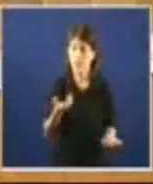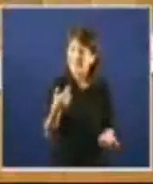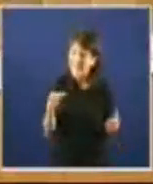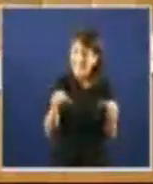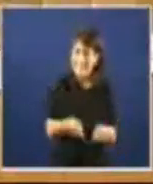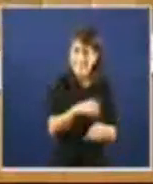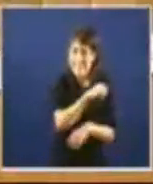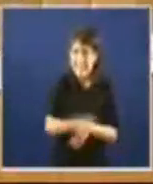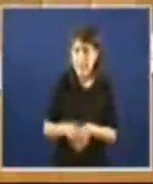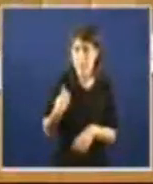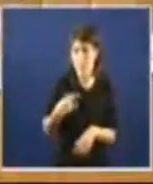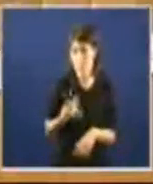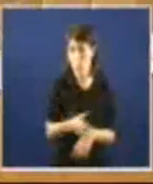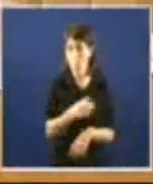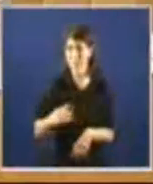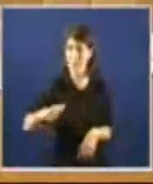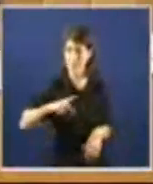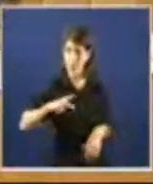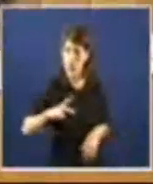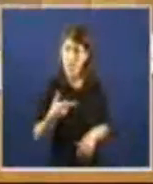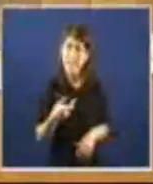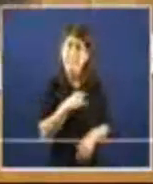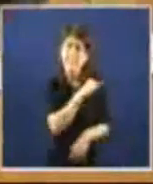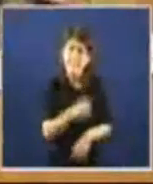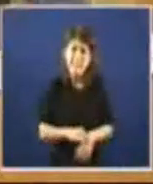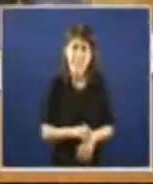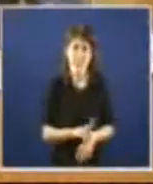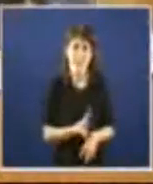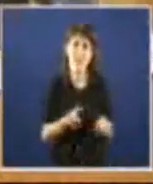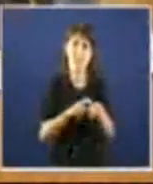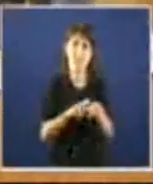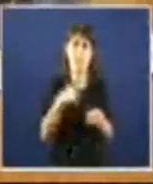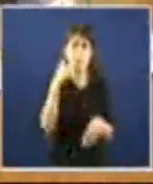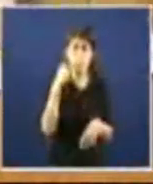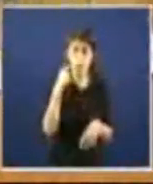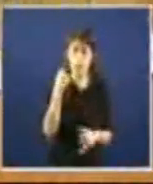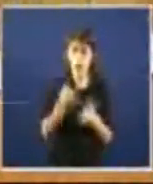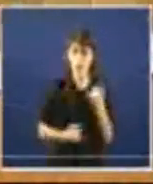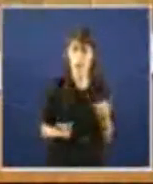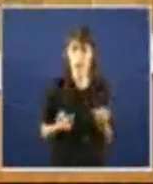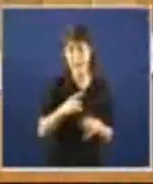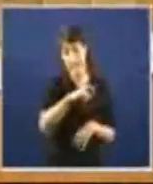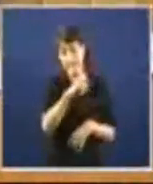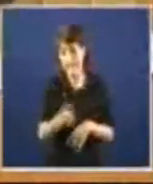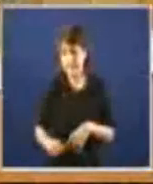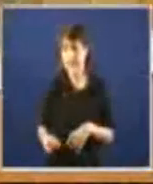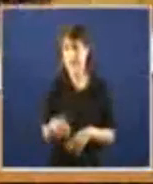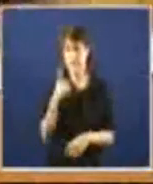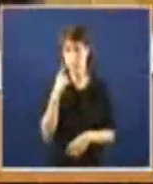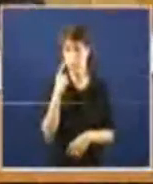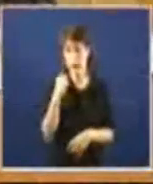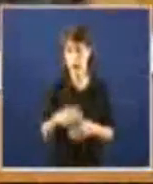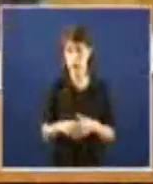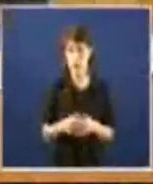e a débeda que enxendrou foi unha crise bancaria que remata en crise bancaria e polo medio está de soberana porque foron os estados que tuveron que